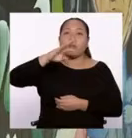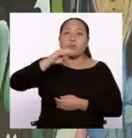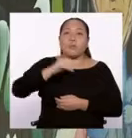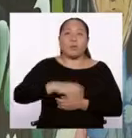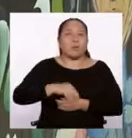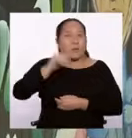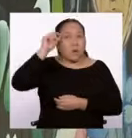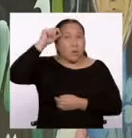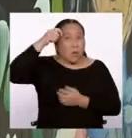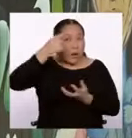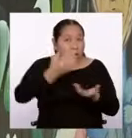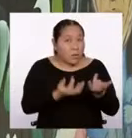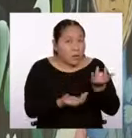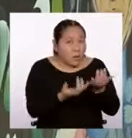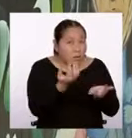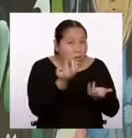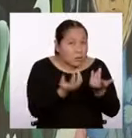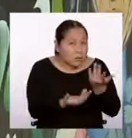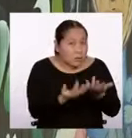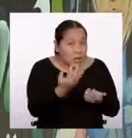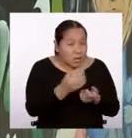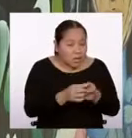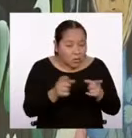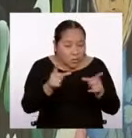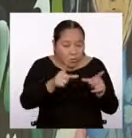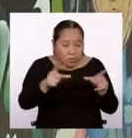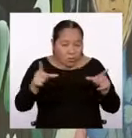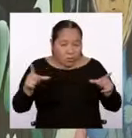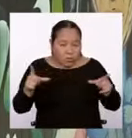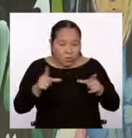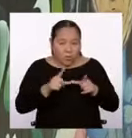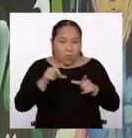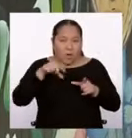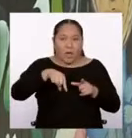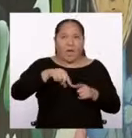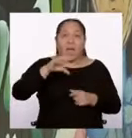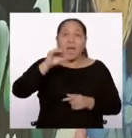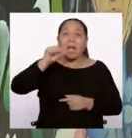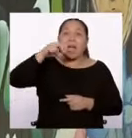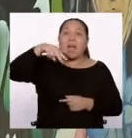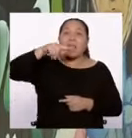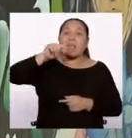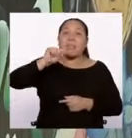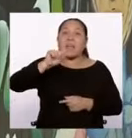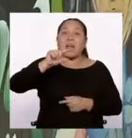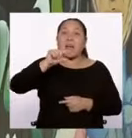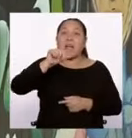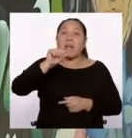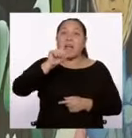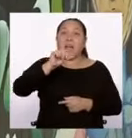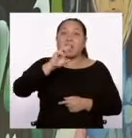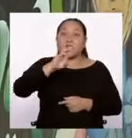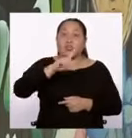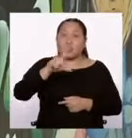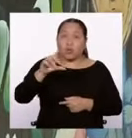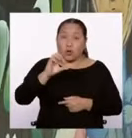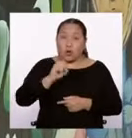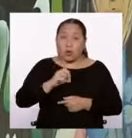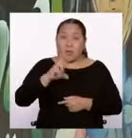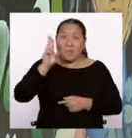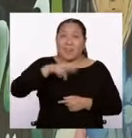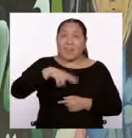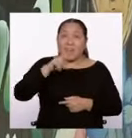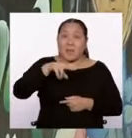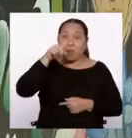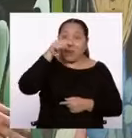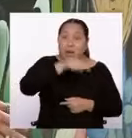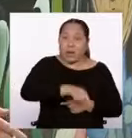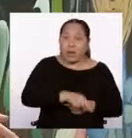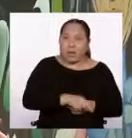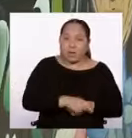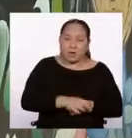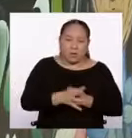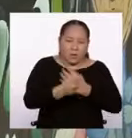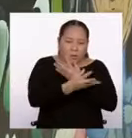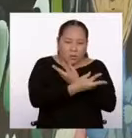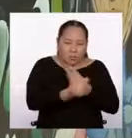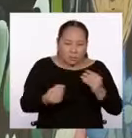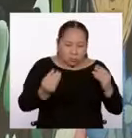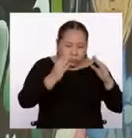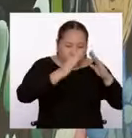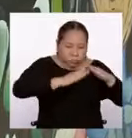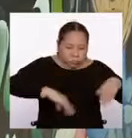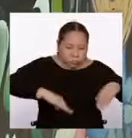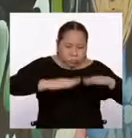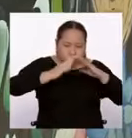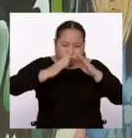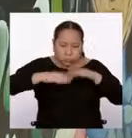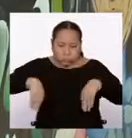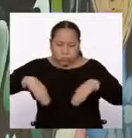incendio que hubo en el asentamiento Cantagallo, en el Rimac? Allí quedaron devastadas las